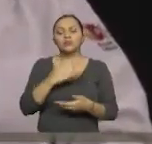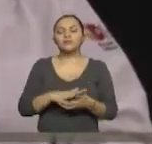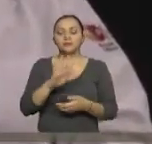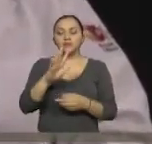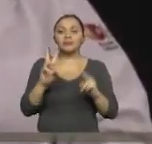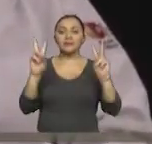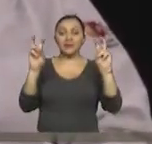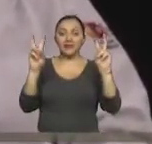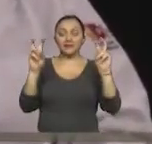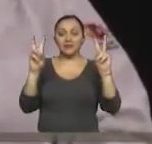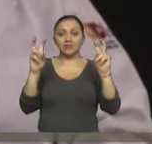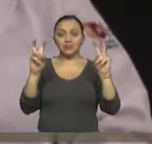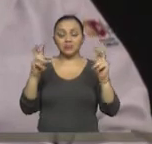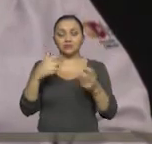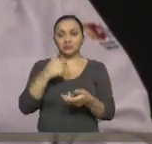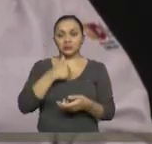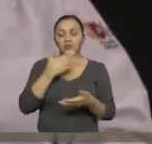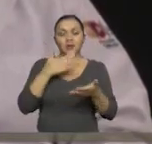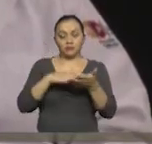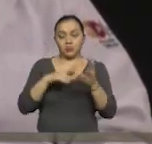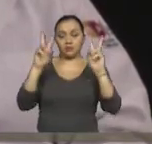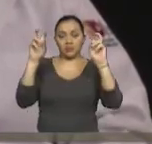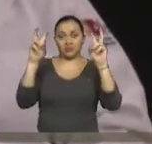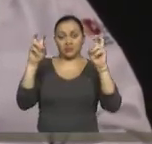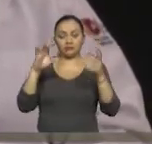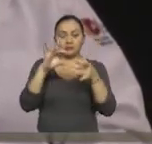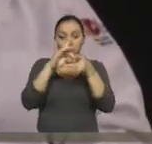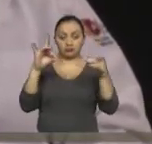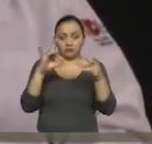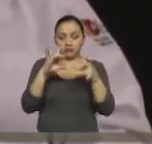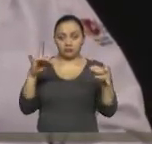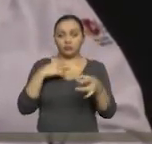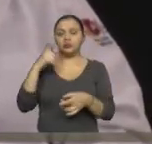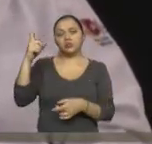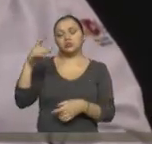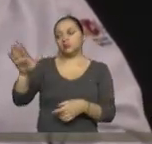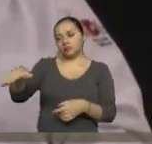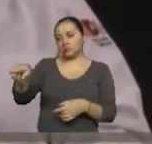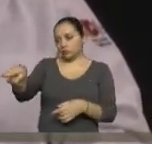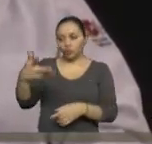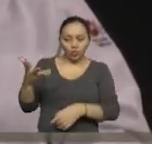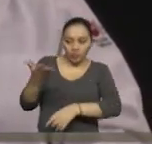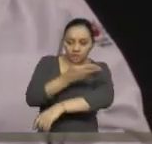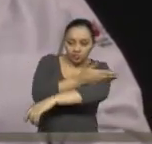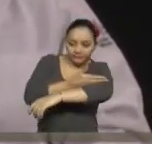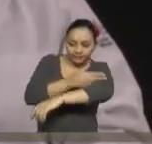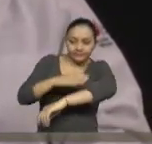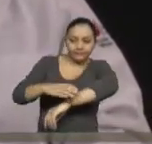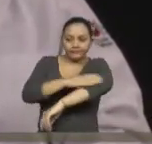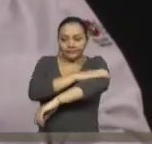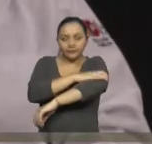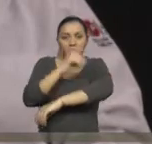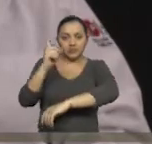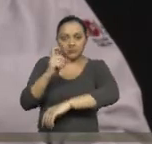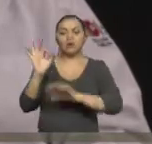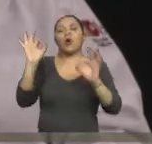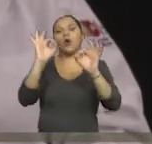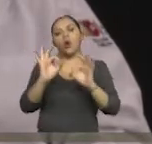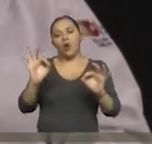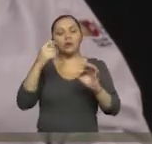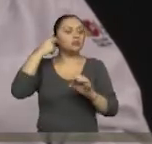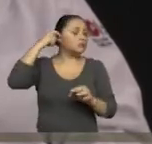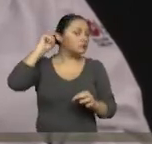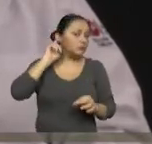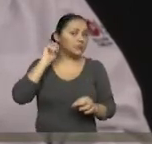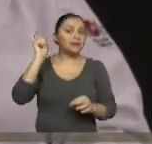tema de la prescripción de ayudas técnicas, el paciente, el usuario, pasa por la parte